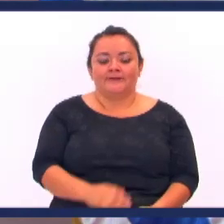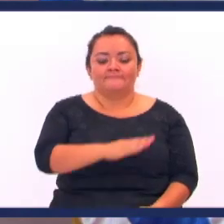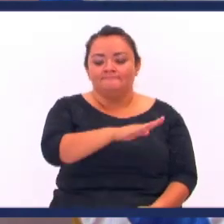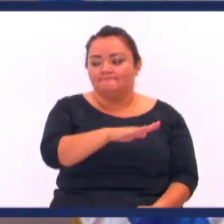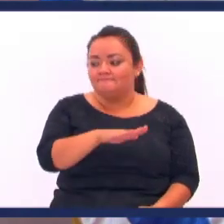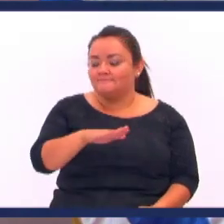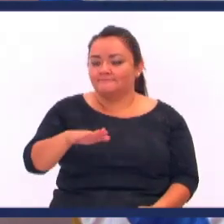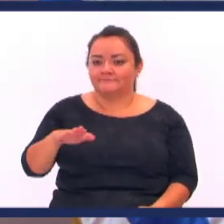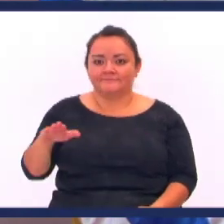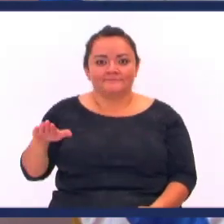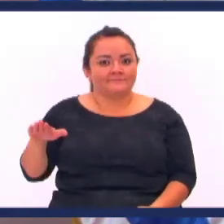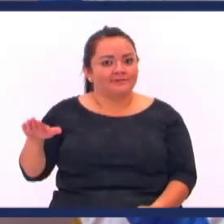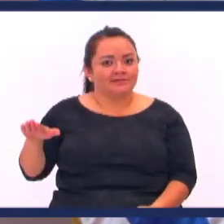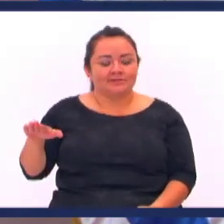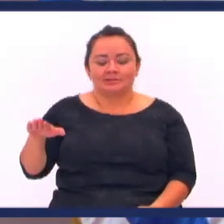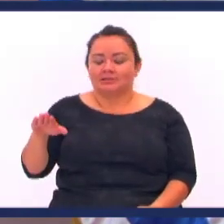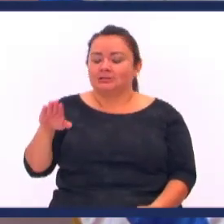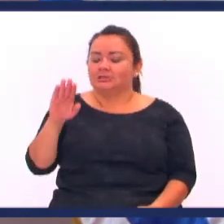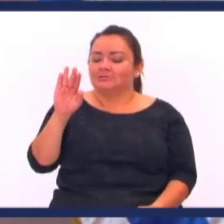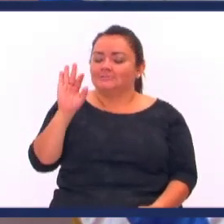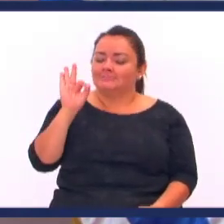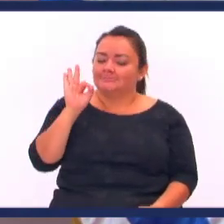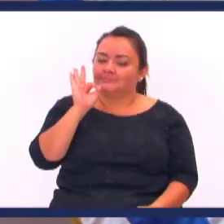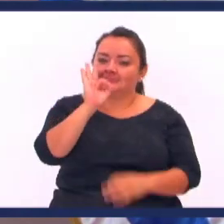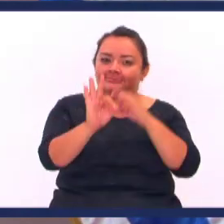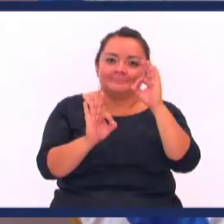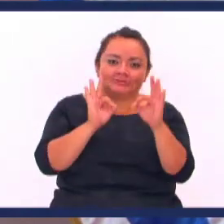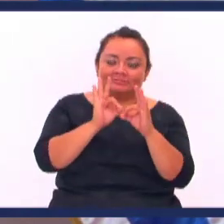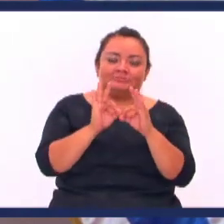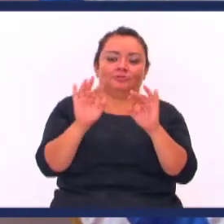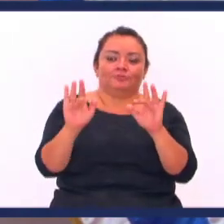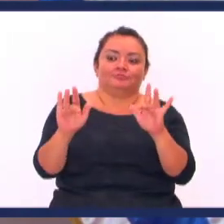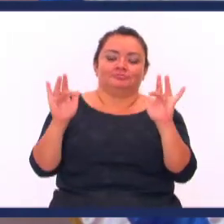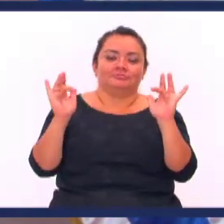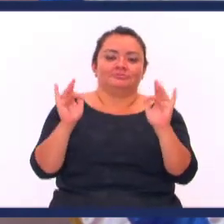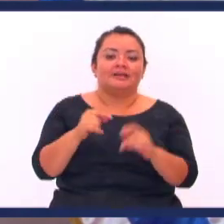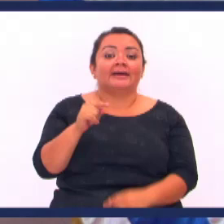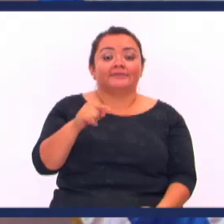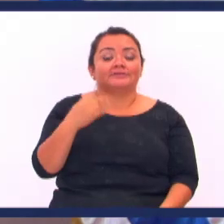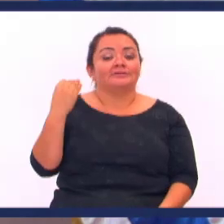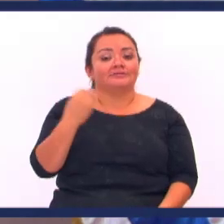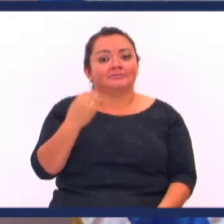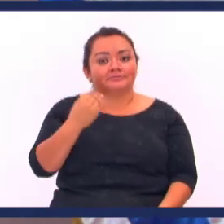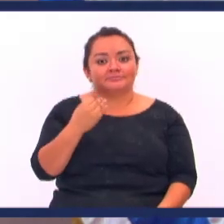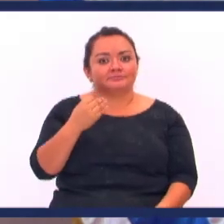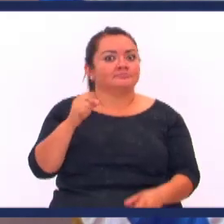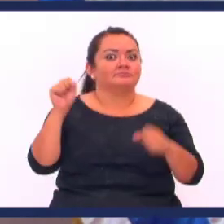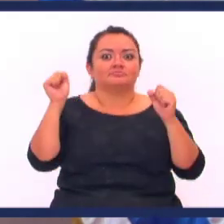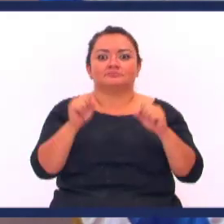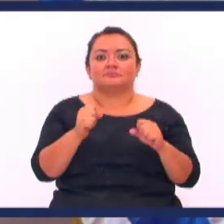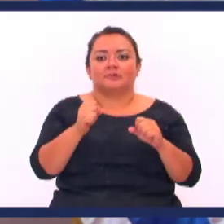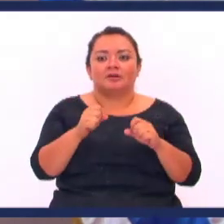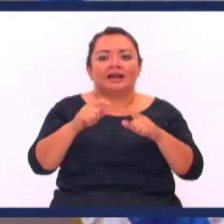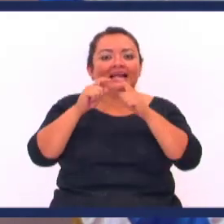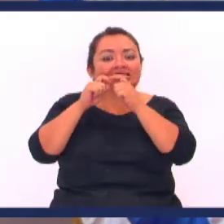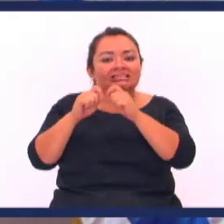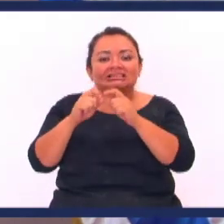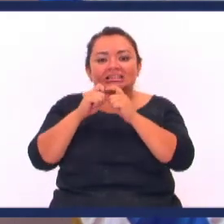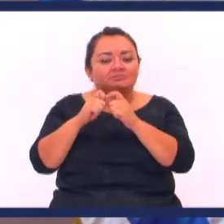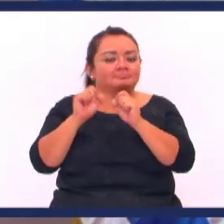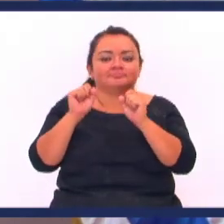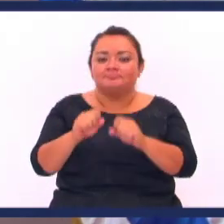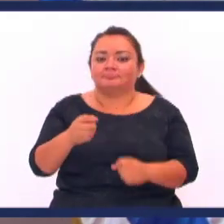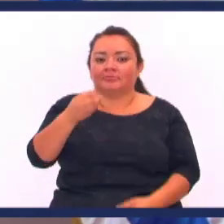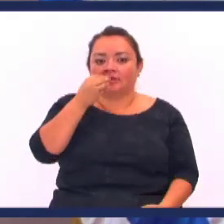piso De esa casa Estaba intachable Ellos por necesidad No pueden comer Carne de res